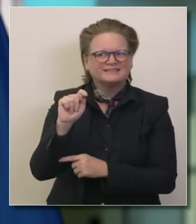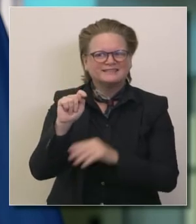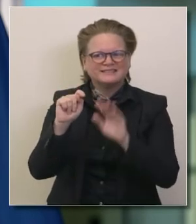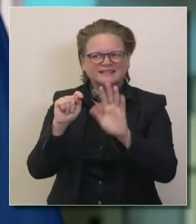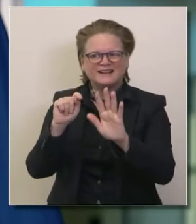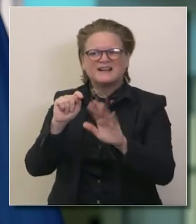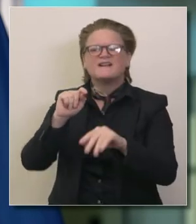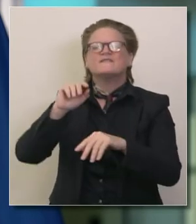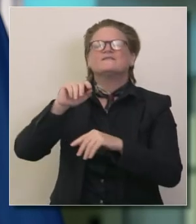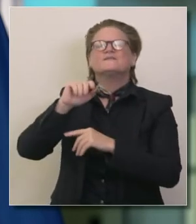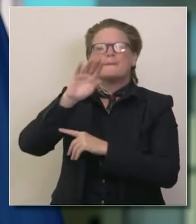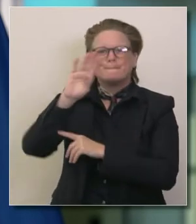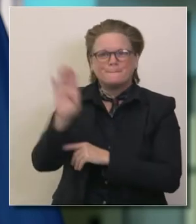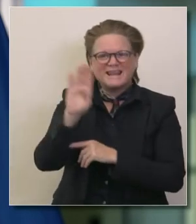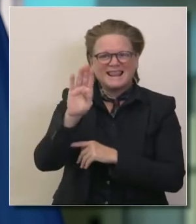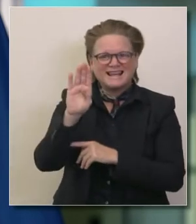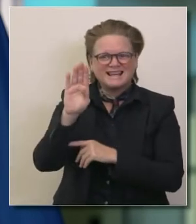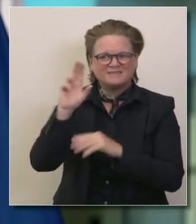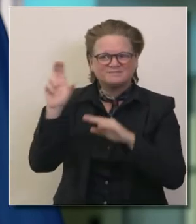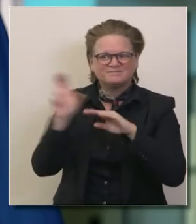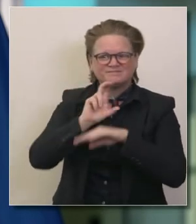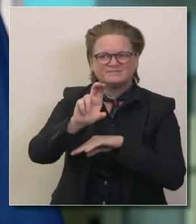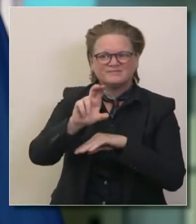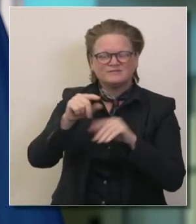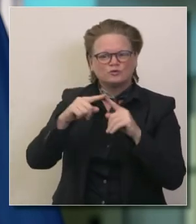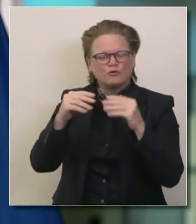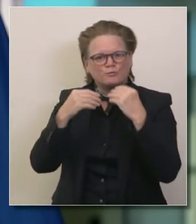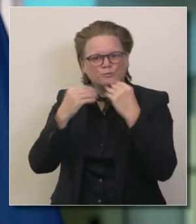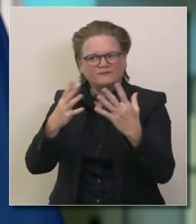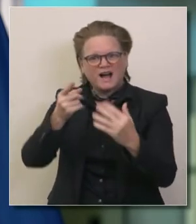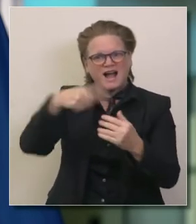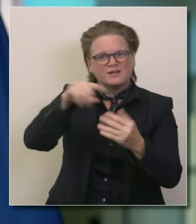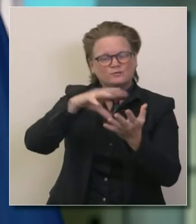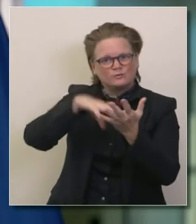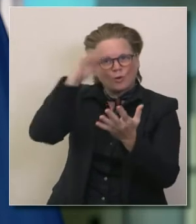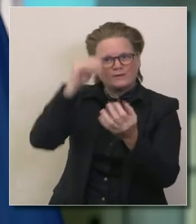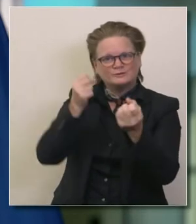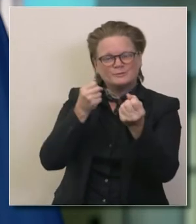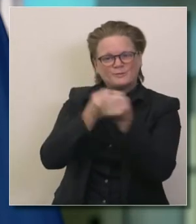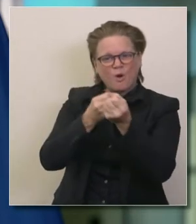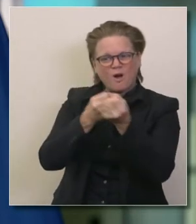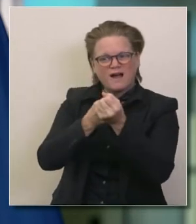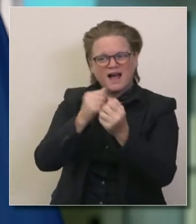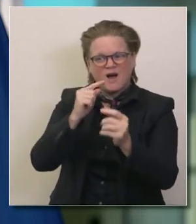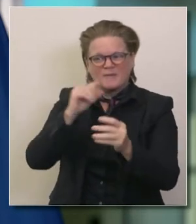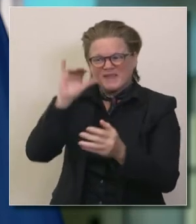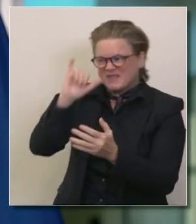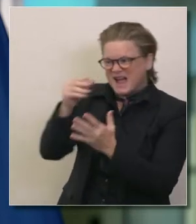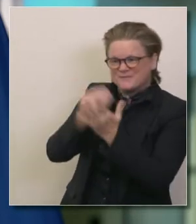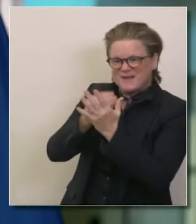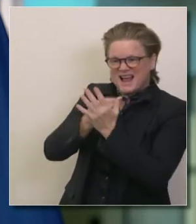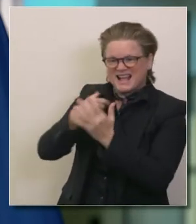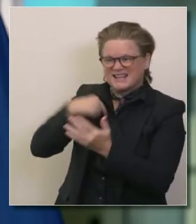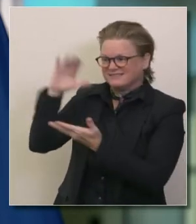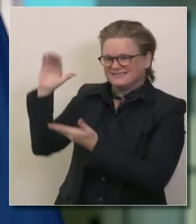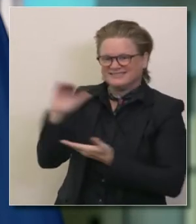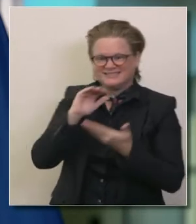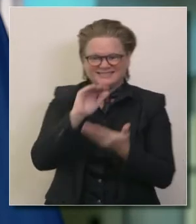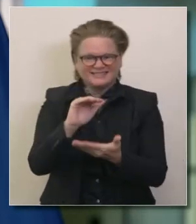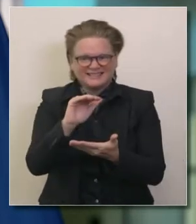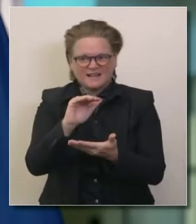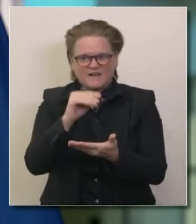,4 millones de dólares en apoyo de aprendizaje la gran mayoría de eso era dinero que fue apartado